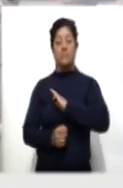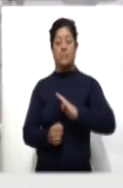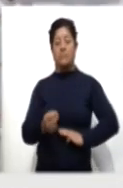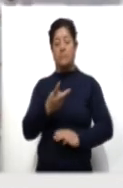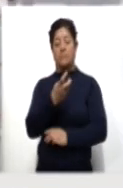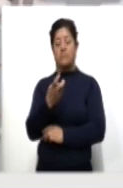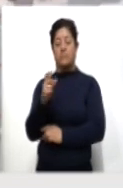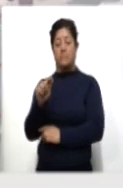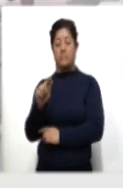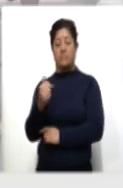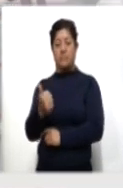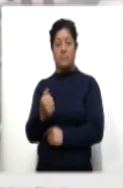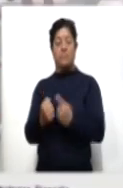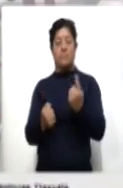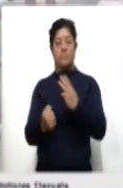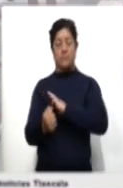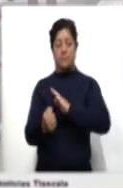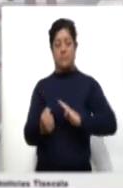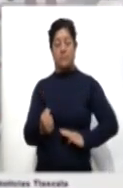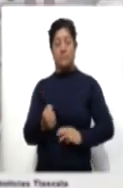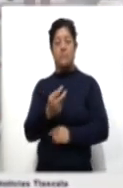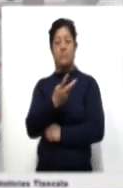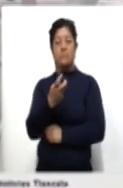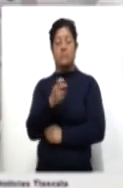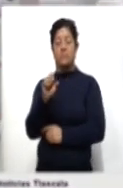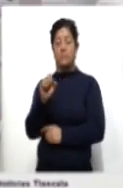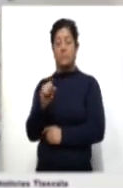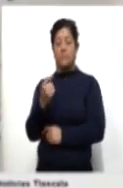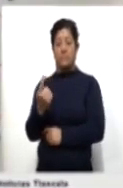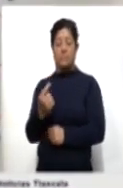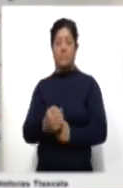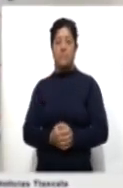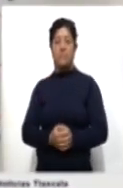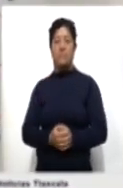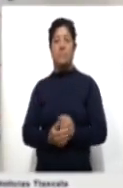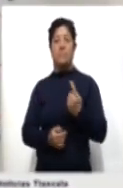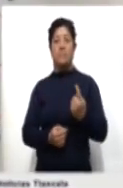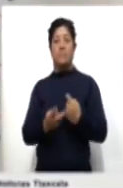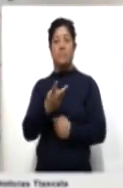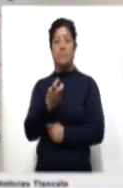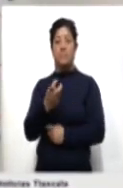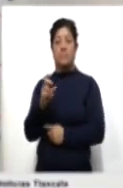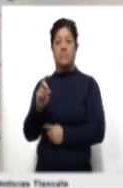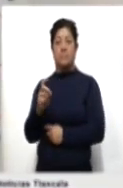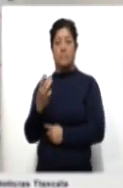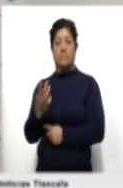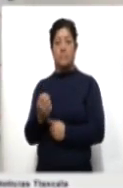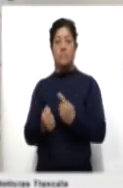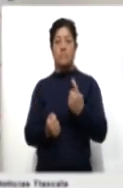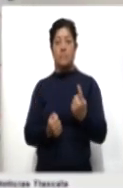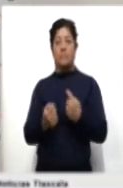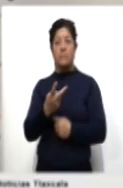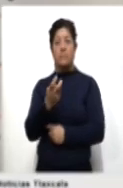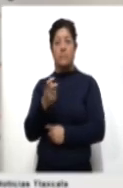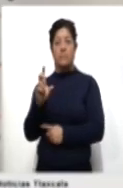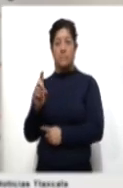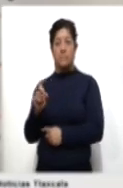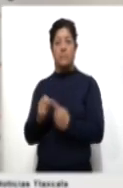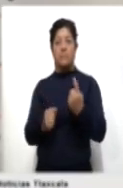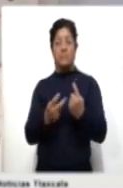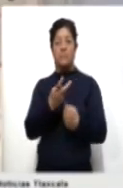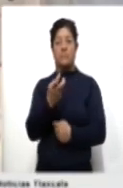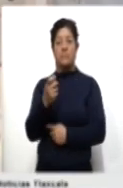276, Nativitas 261, Amahac 233, Xicotcinco 230,